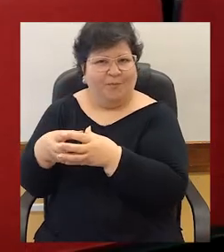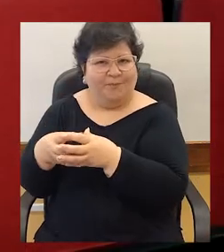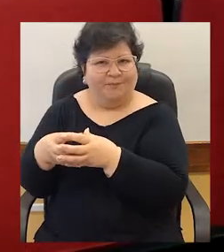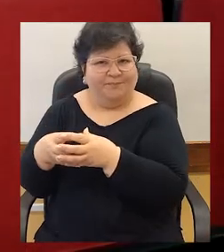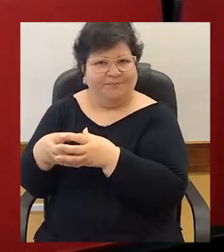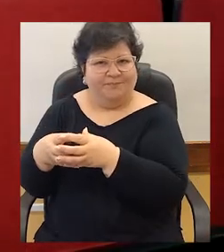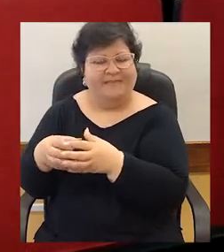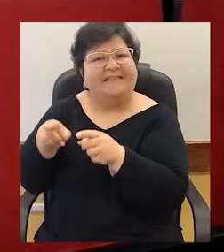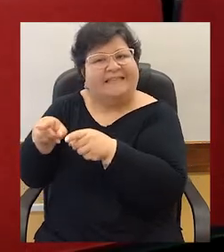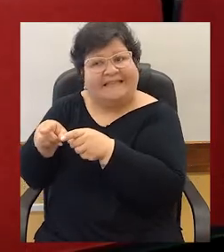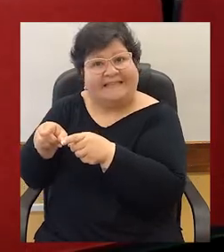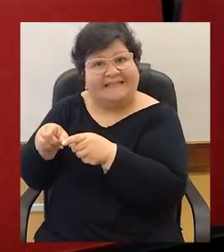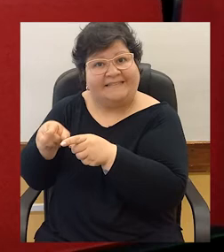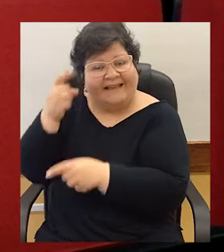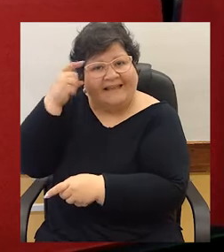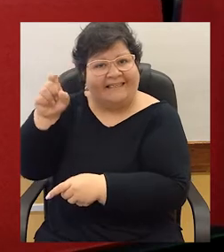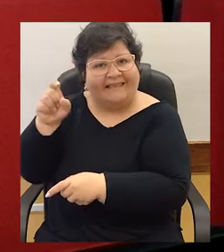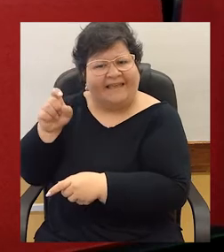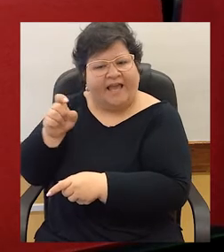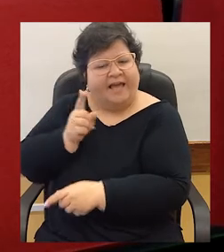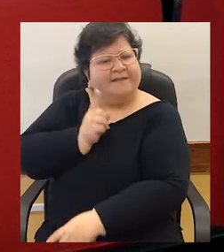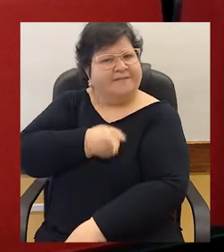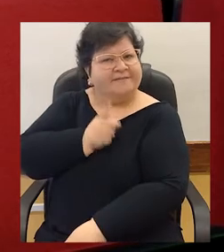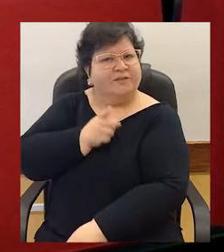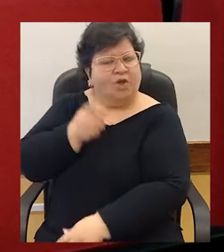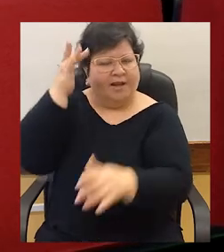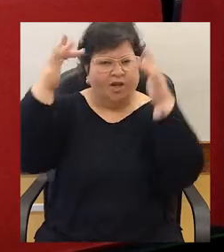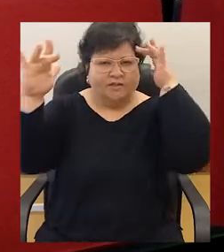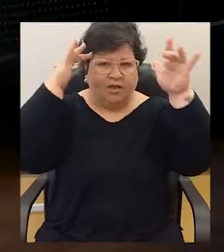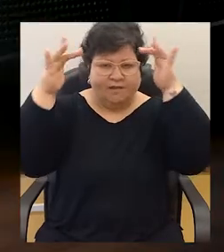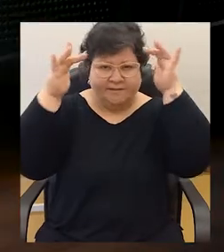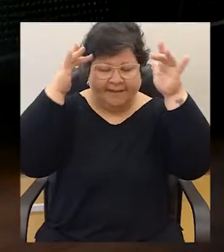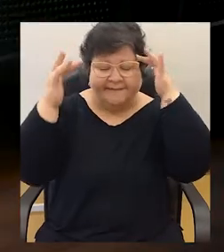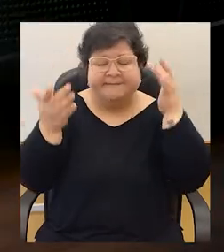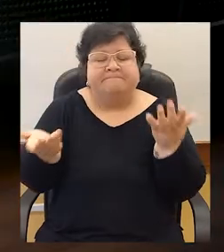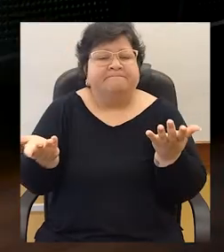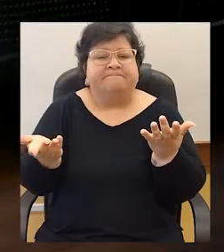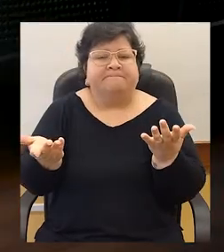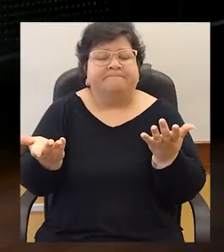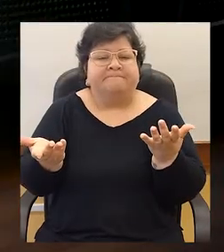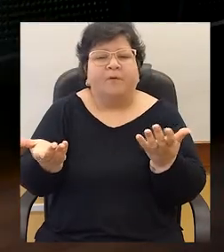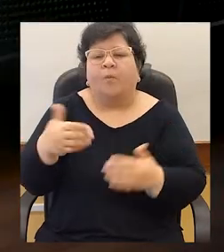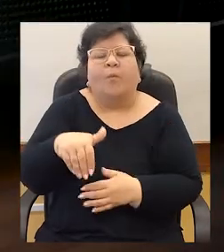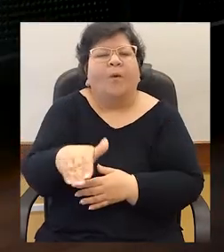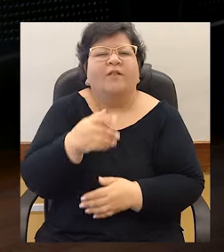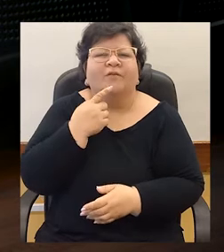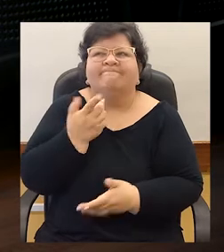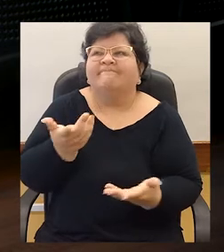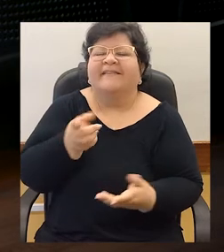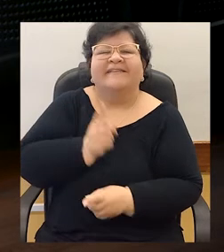Y desde esa perspectiva es que tenemos que mirar la toma de decisiones en los adolescentes. Cuando logramos tomar como